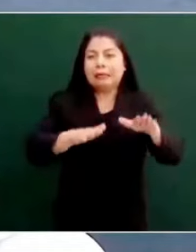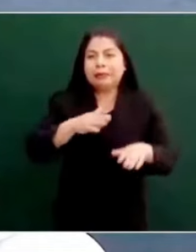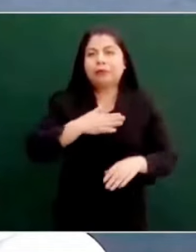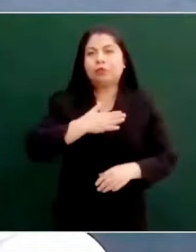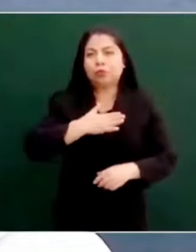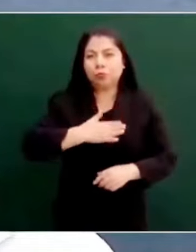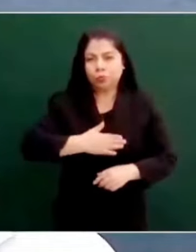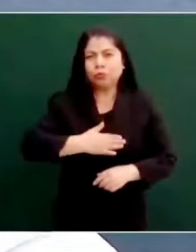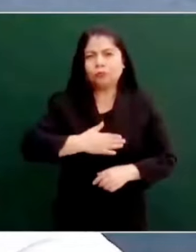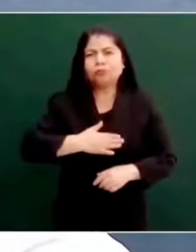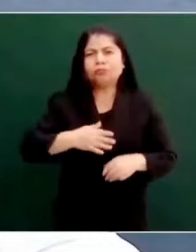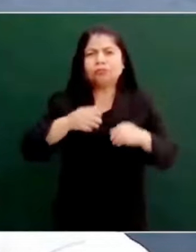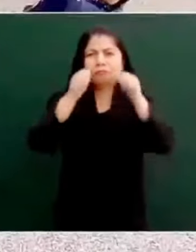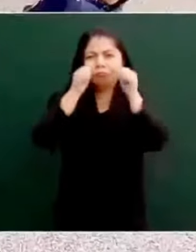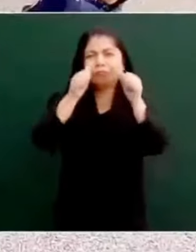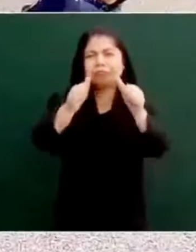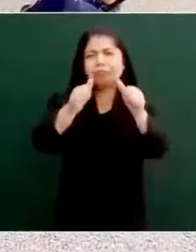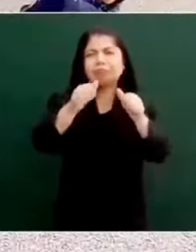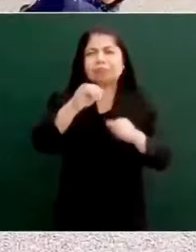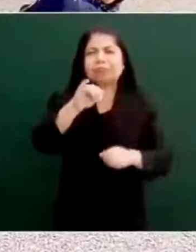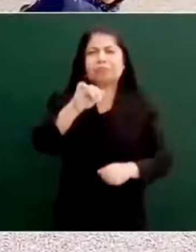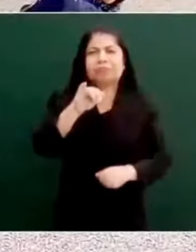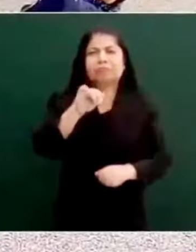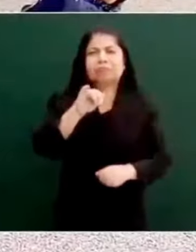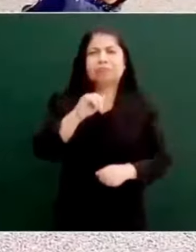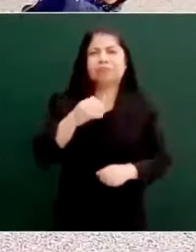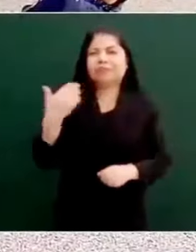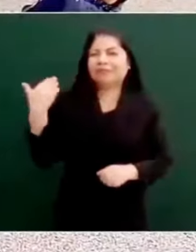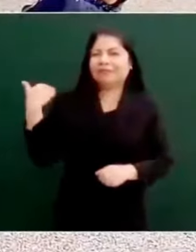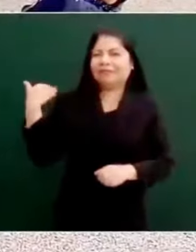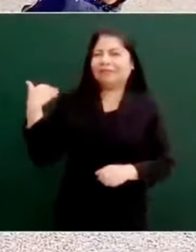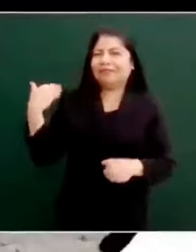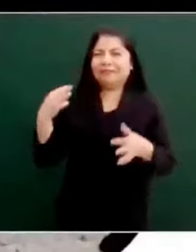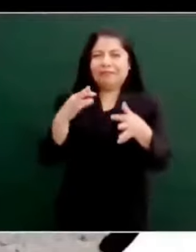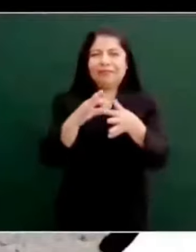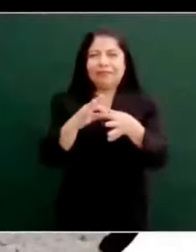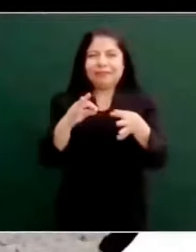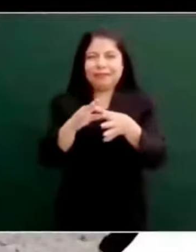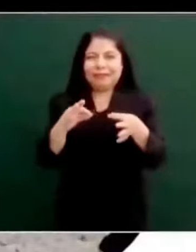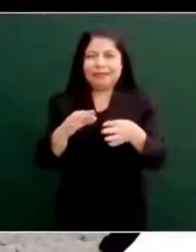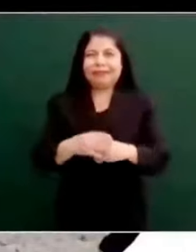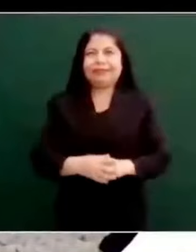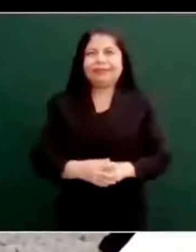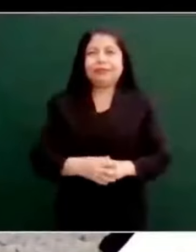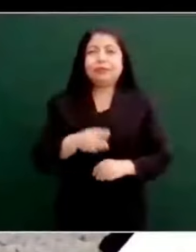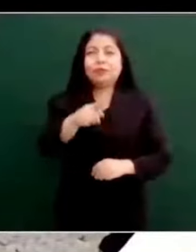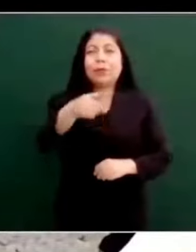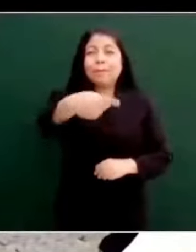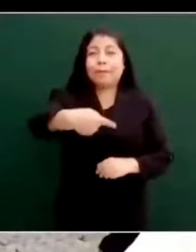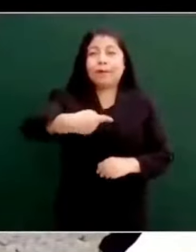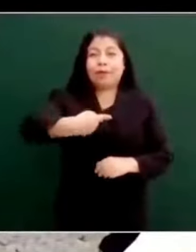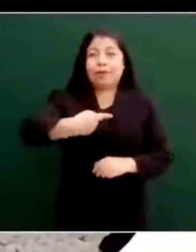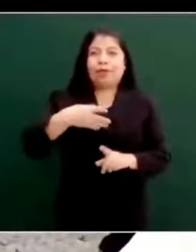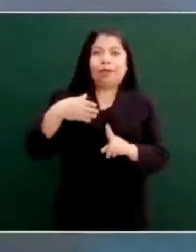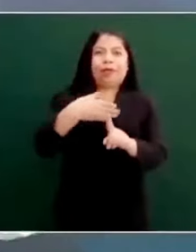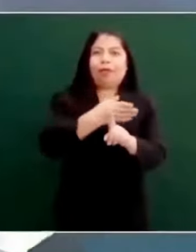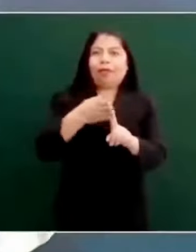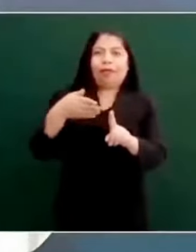Lo acabamos de ver, y te voy a contestar, no creas que me voy por la tangente,